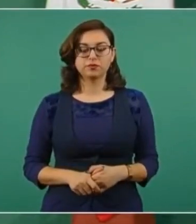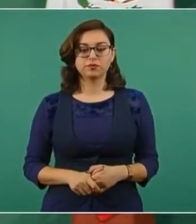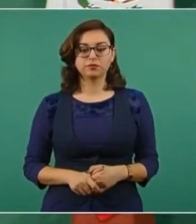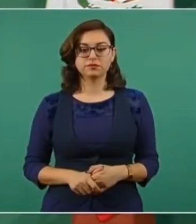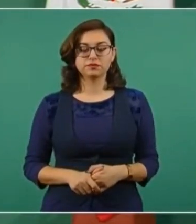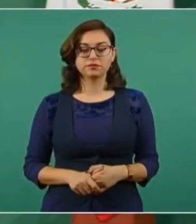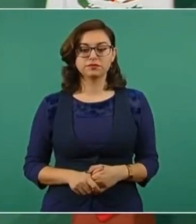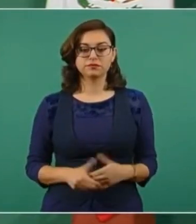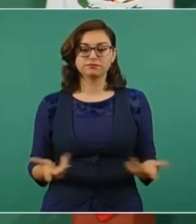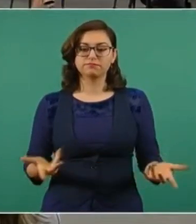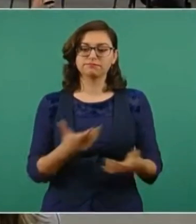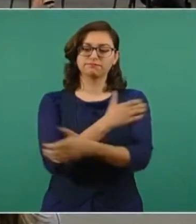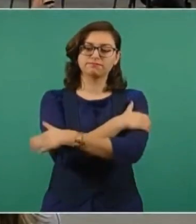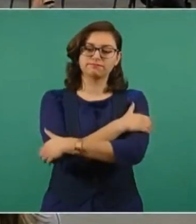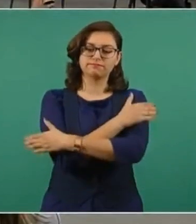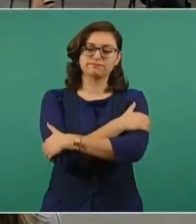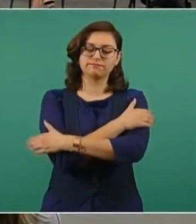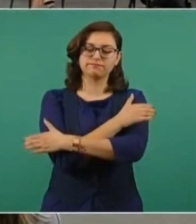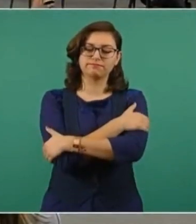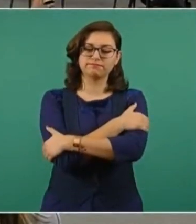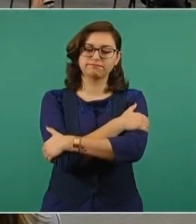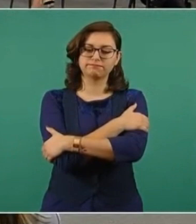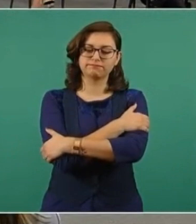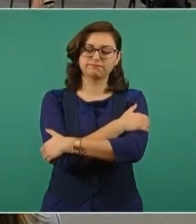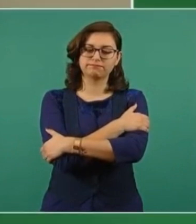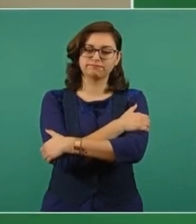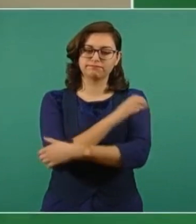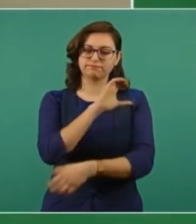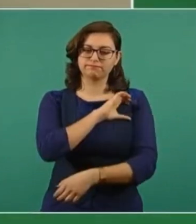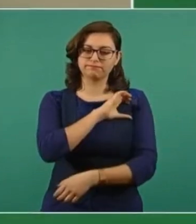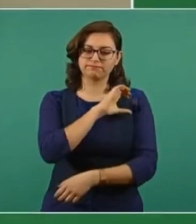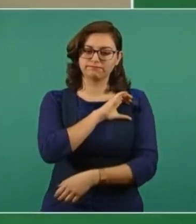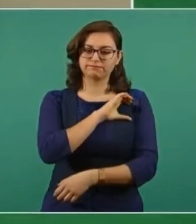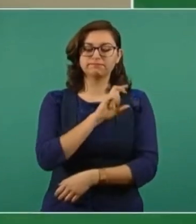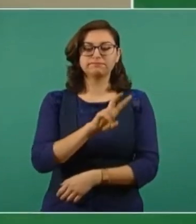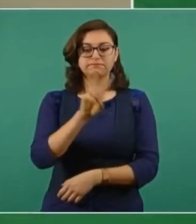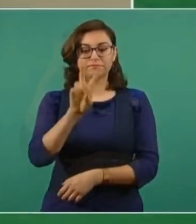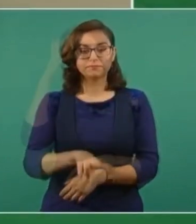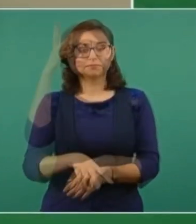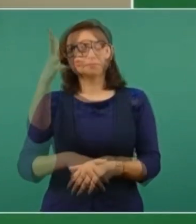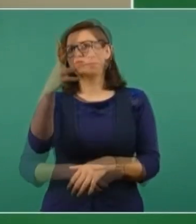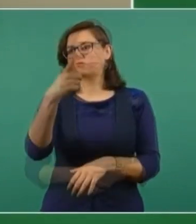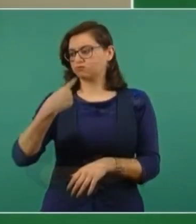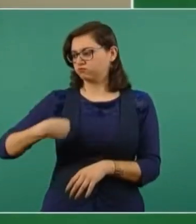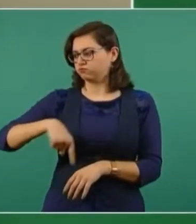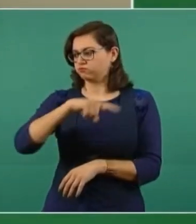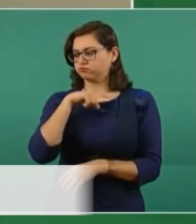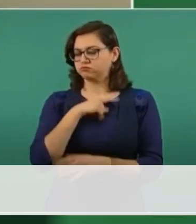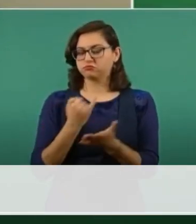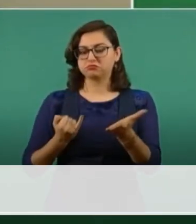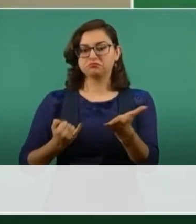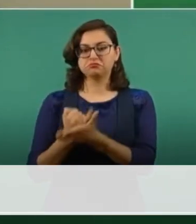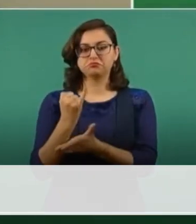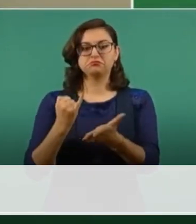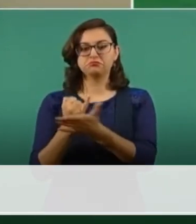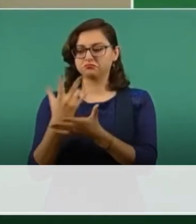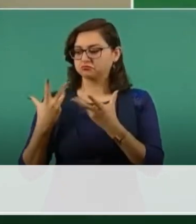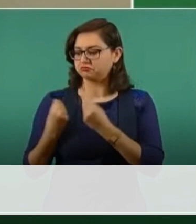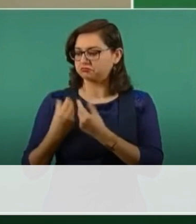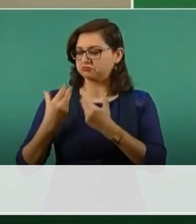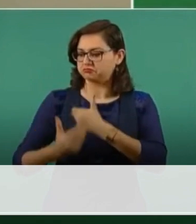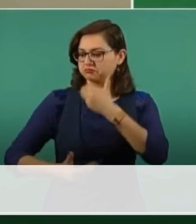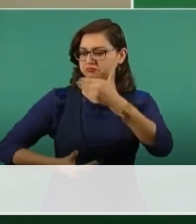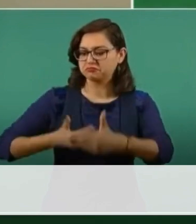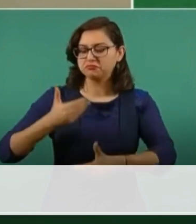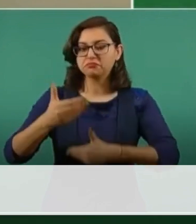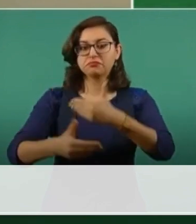Y un abrazo afectuoso, Alberto, como siempre. Y la verdad es que yo siento, Andrés Manuel,